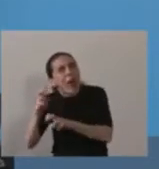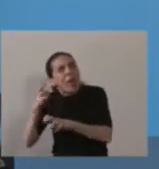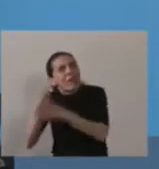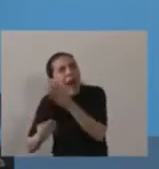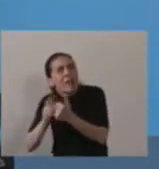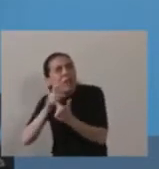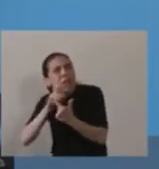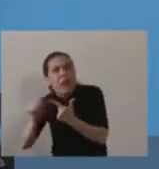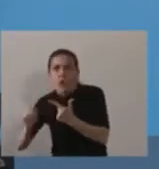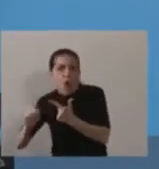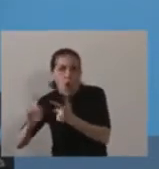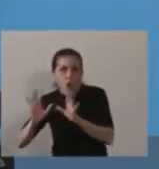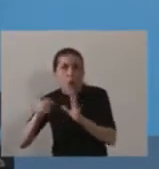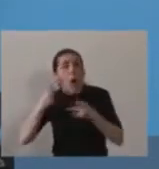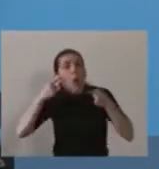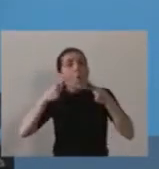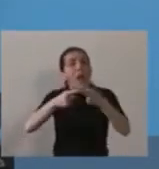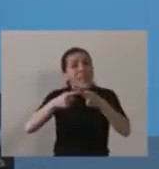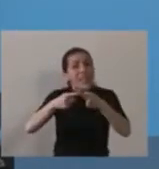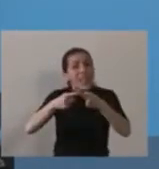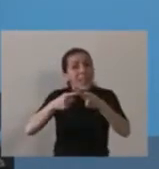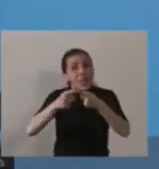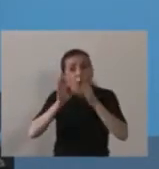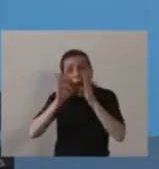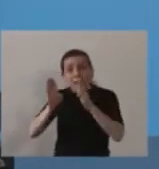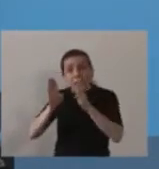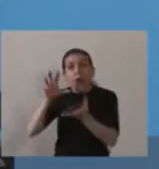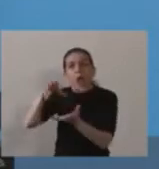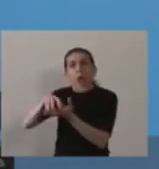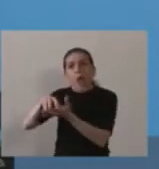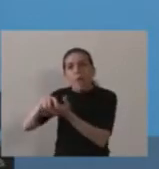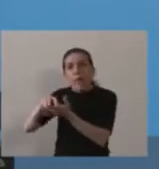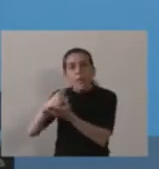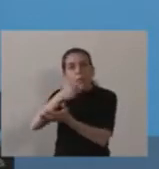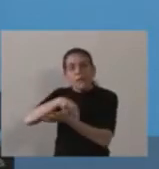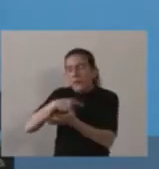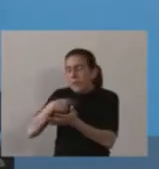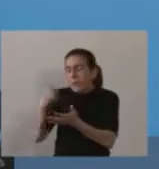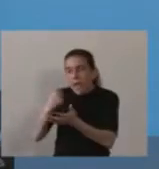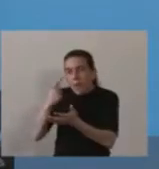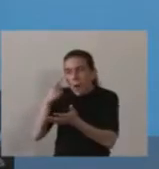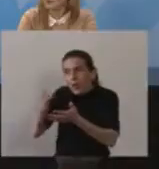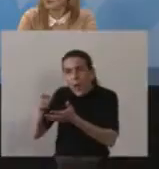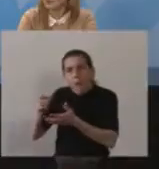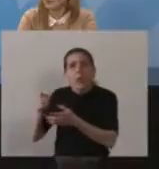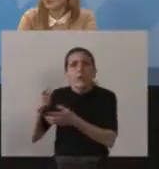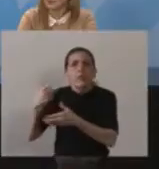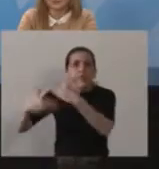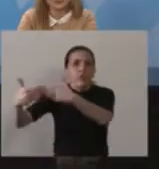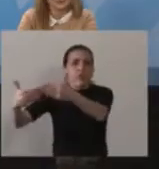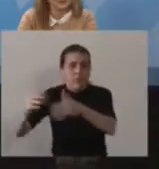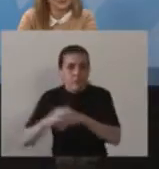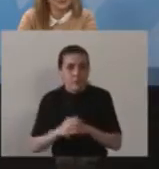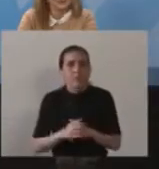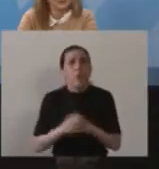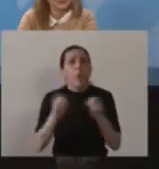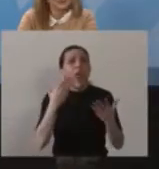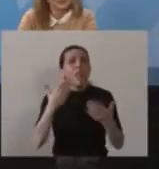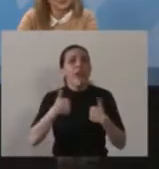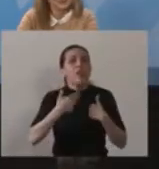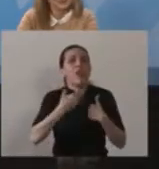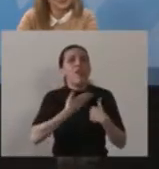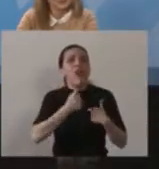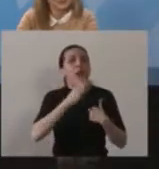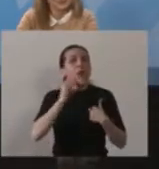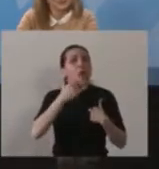una empresa que nos importa siga funcionando. ¿Qué tal? Buenas tardes, Presidente. Fabián Waldman, de